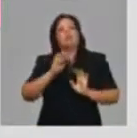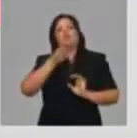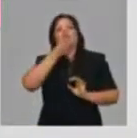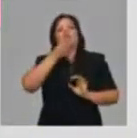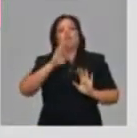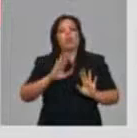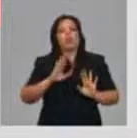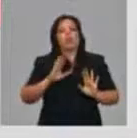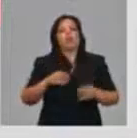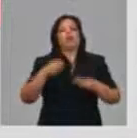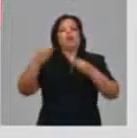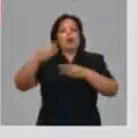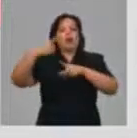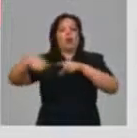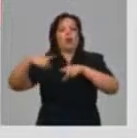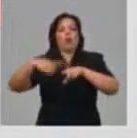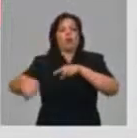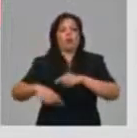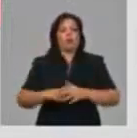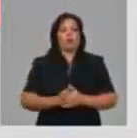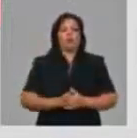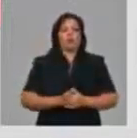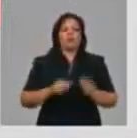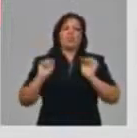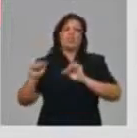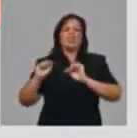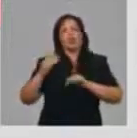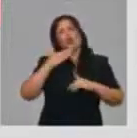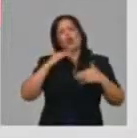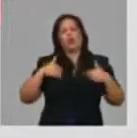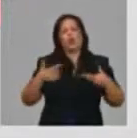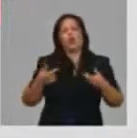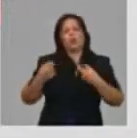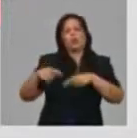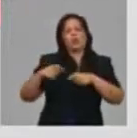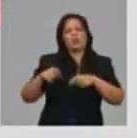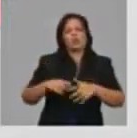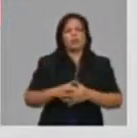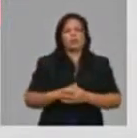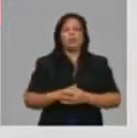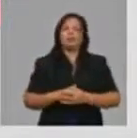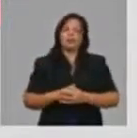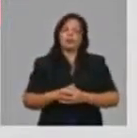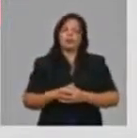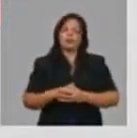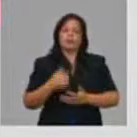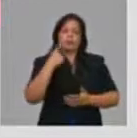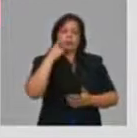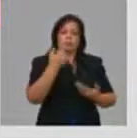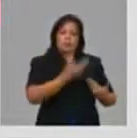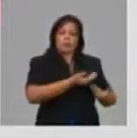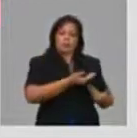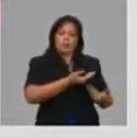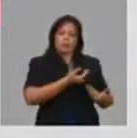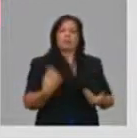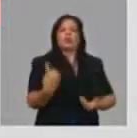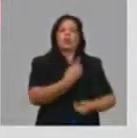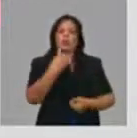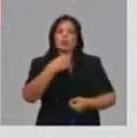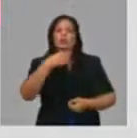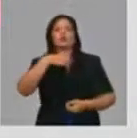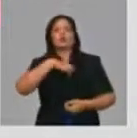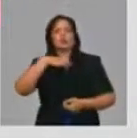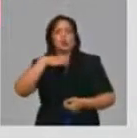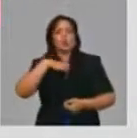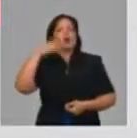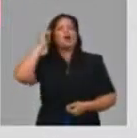actividades funcionen. ¿Cómo se le va a eso, Monique? Bueno, eso, nosotros tuvimos una experiencia a partir de la situación que vivimos